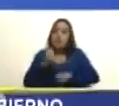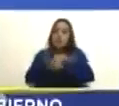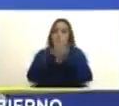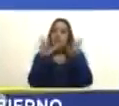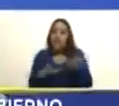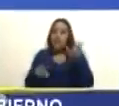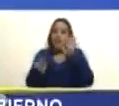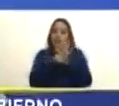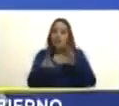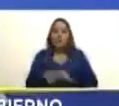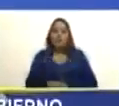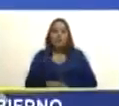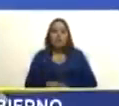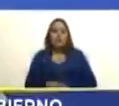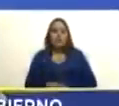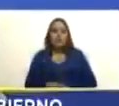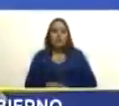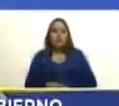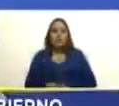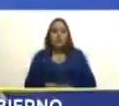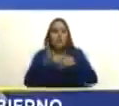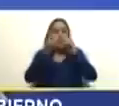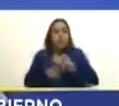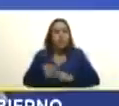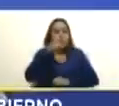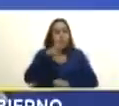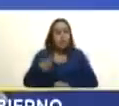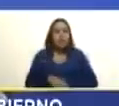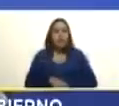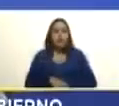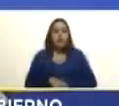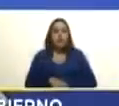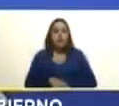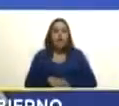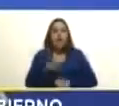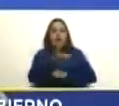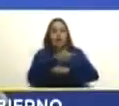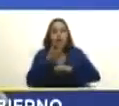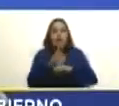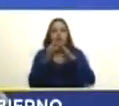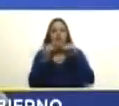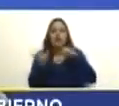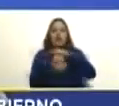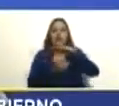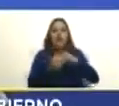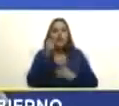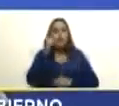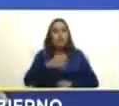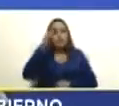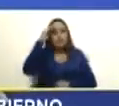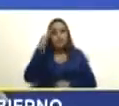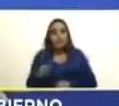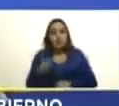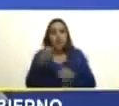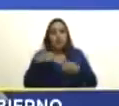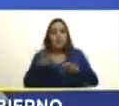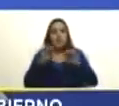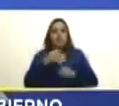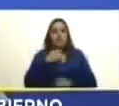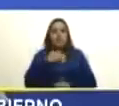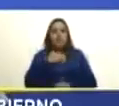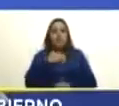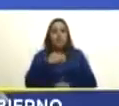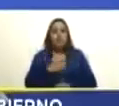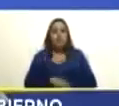el mandato al Estado en todas sus instituciones y a la Fuerza Armada de manera particular de